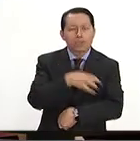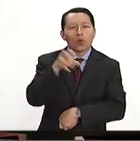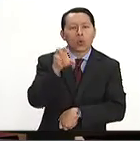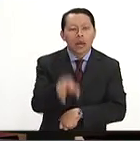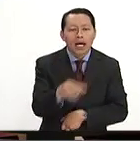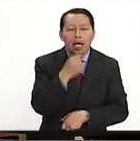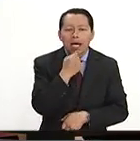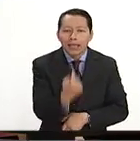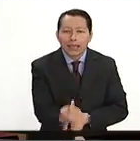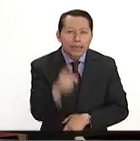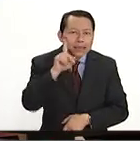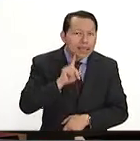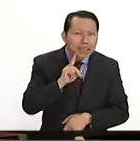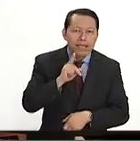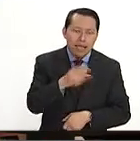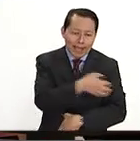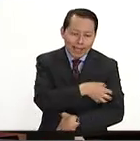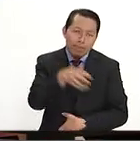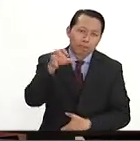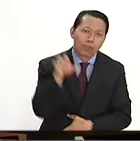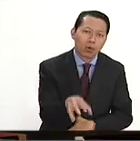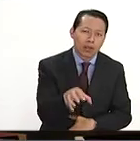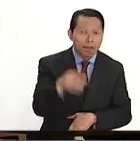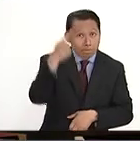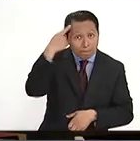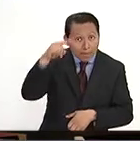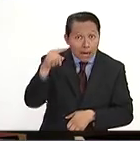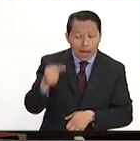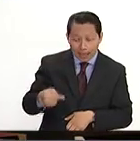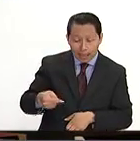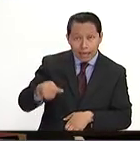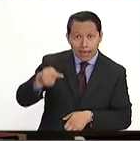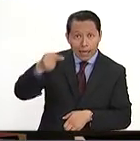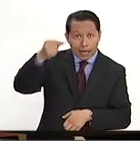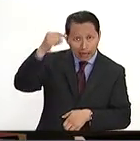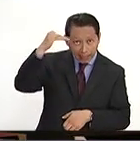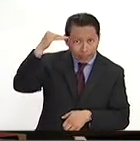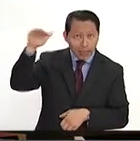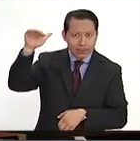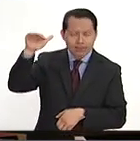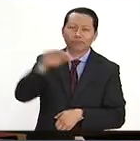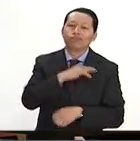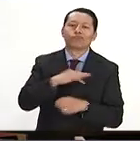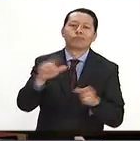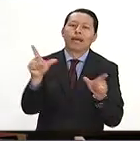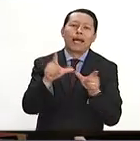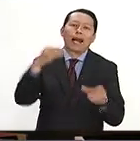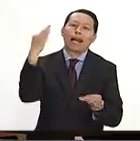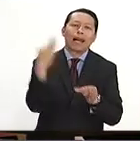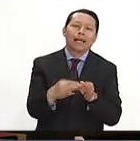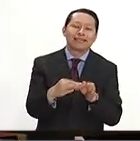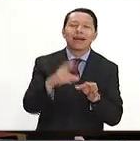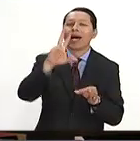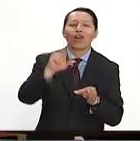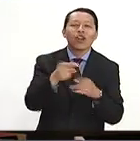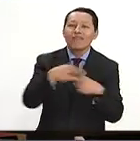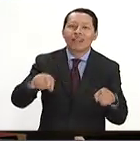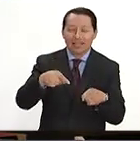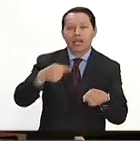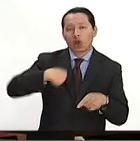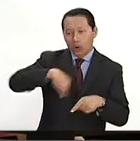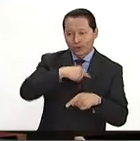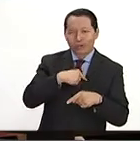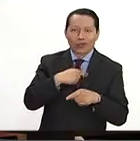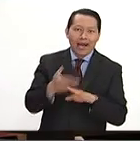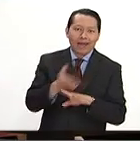niñas para que cuando crezcan y tengan que asumir sus liderazgos ya estén listas. Que no tengan que tener este proceso que nosotras tuvimos que